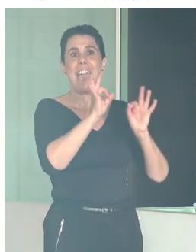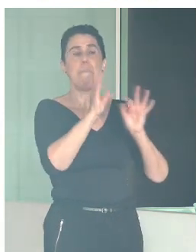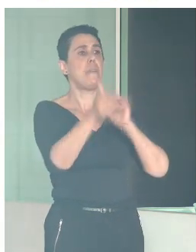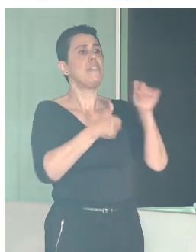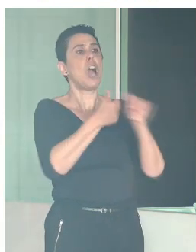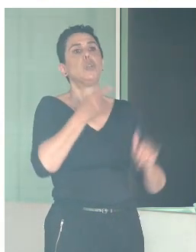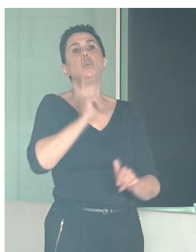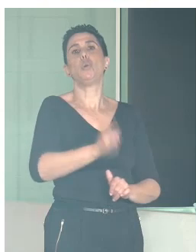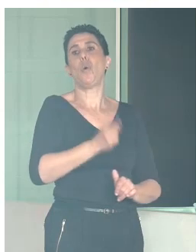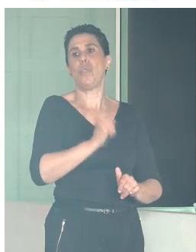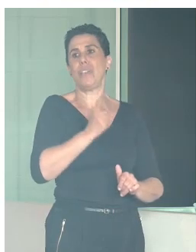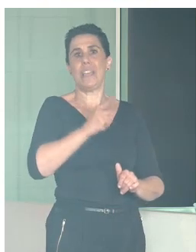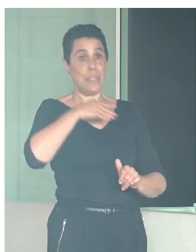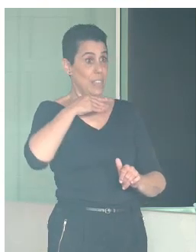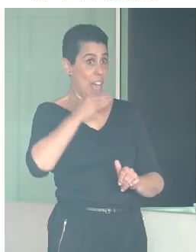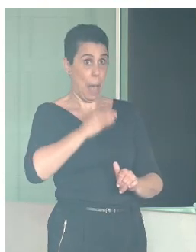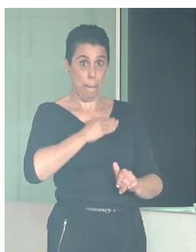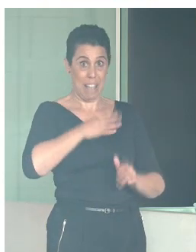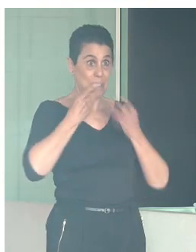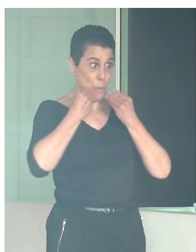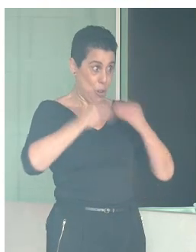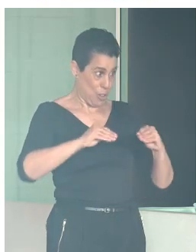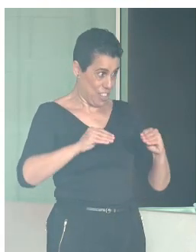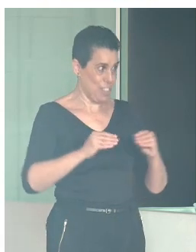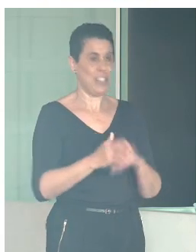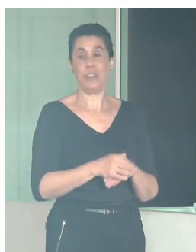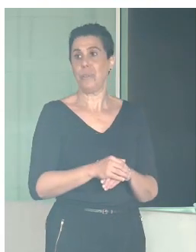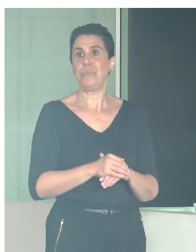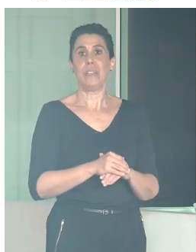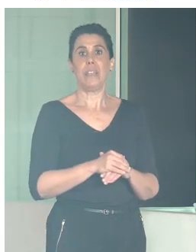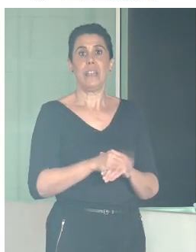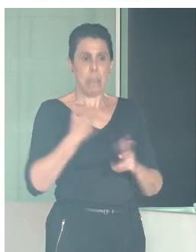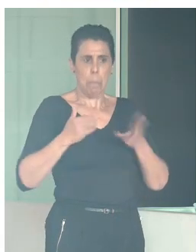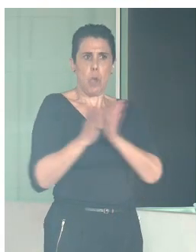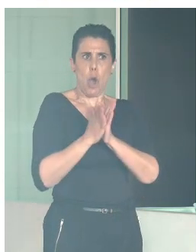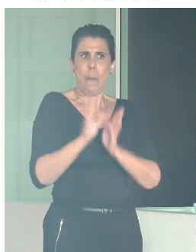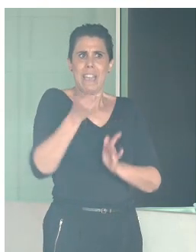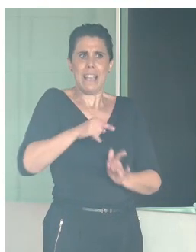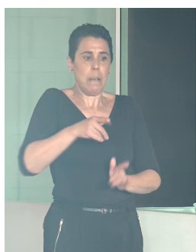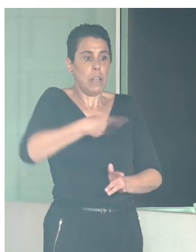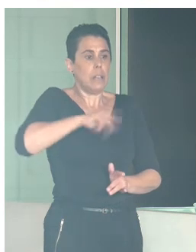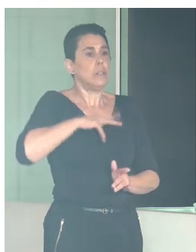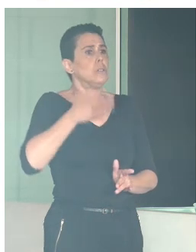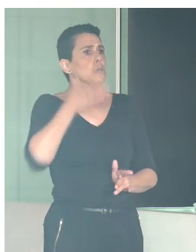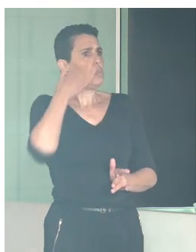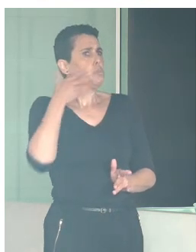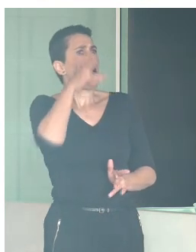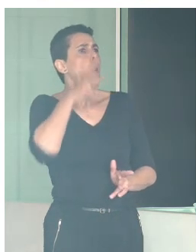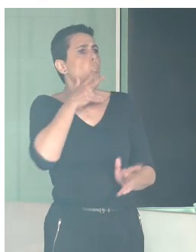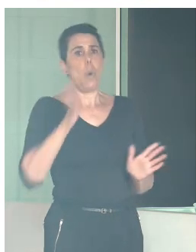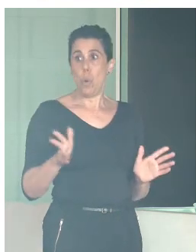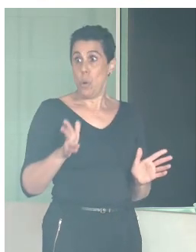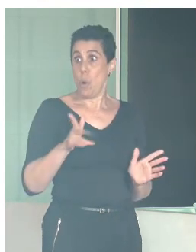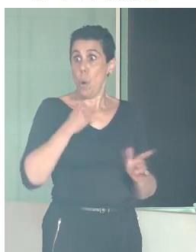represento con todas mis compañeras que están aquí también. Es un privilegio organizar este encuentro de